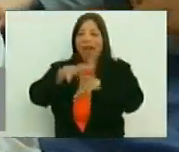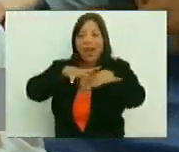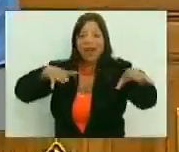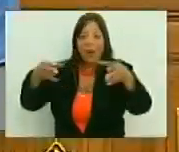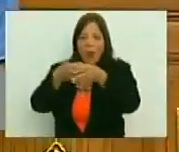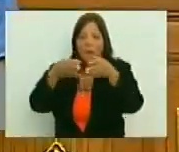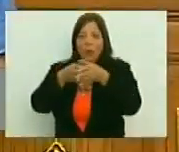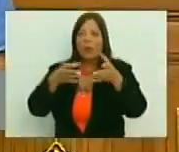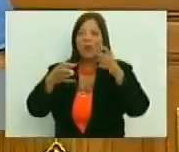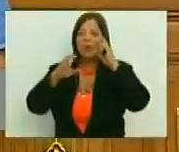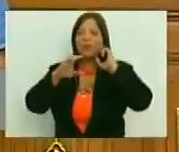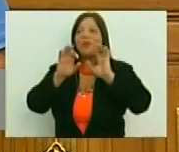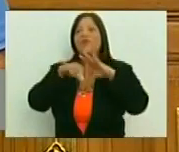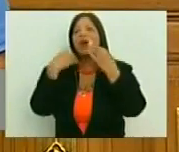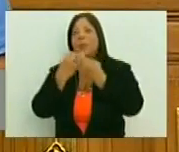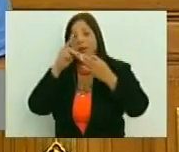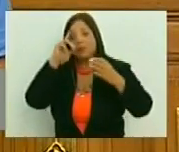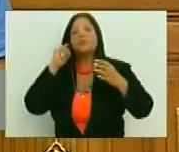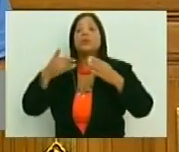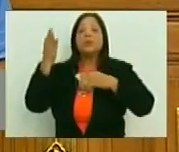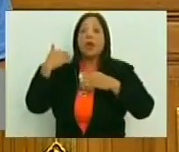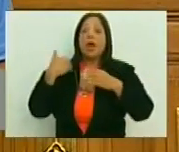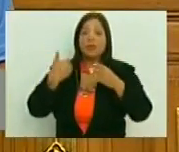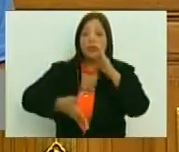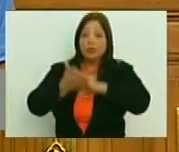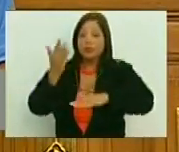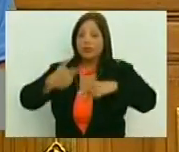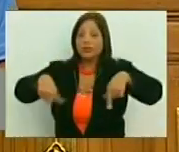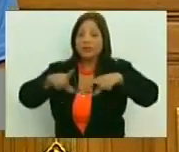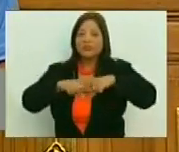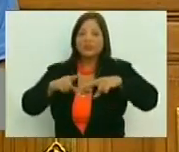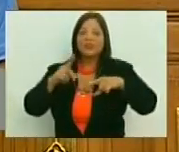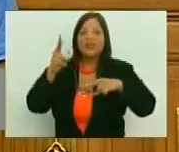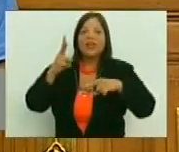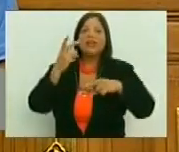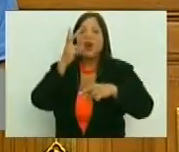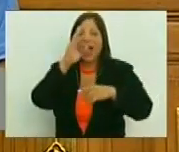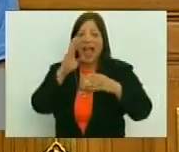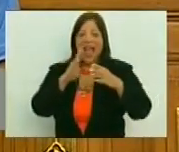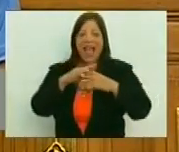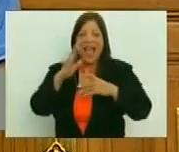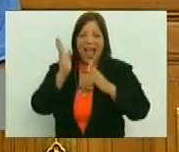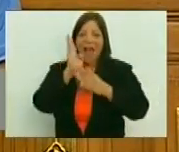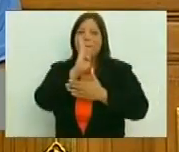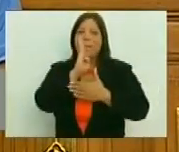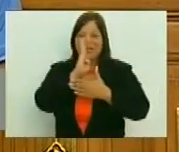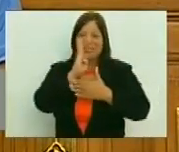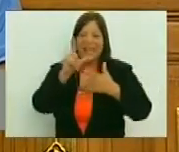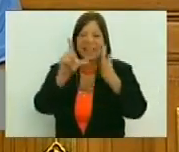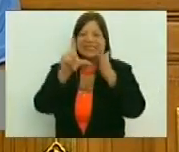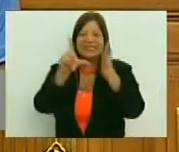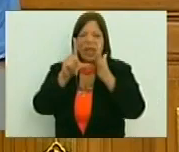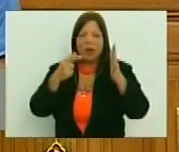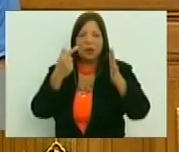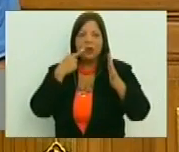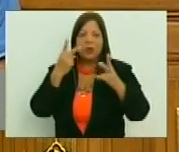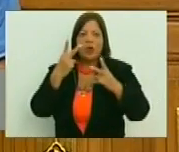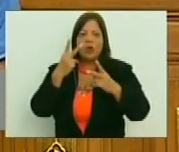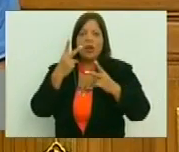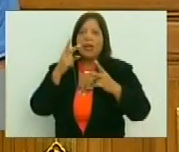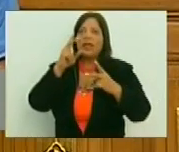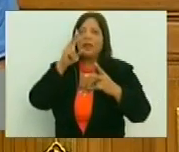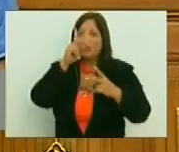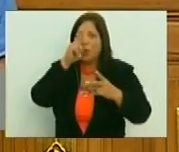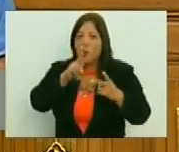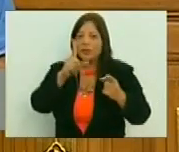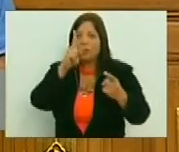que una vez, nosotros salimos de, del segundo año de bachillerato, y otro amigo, que nos pasamos para tercer año